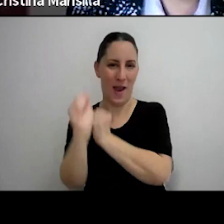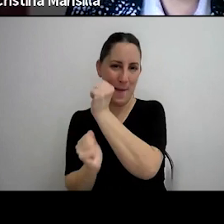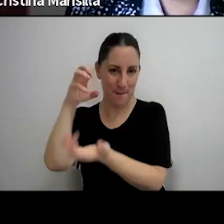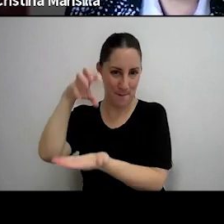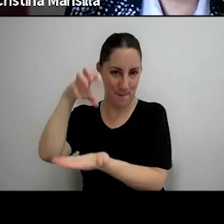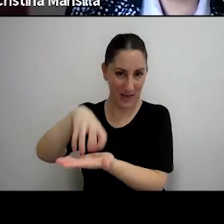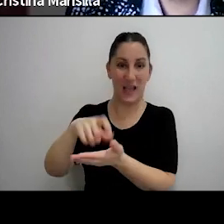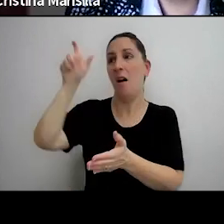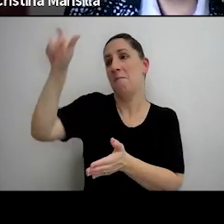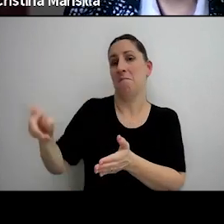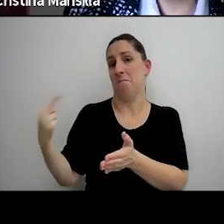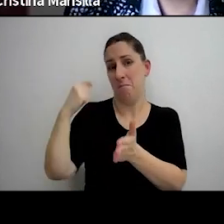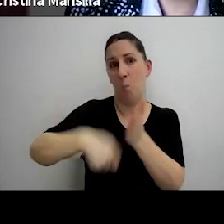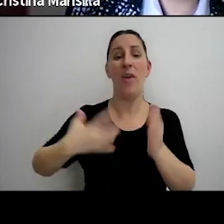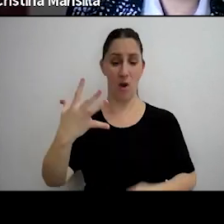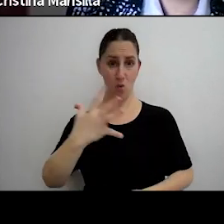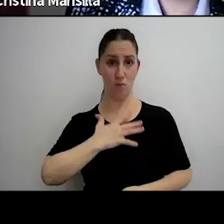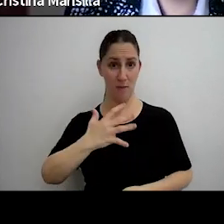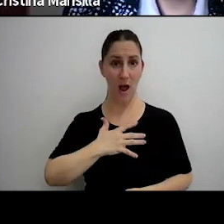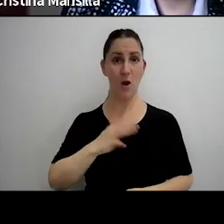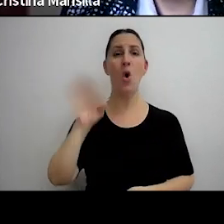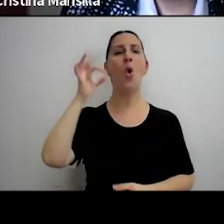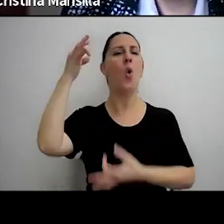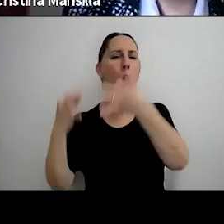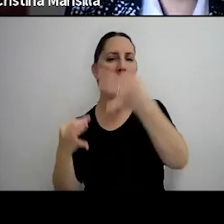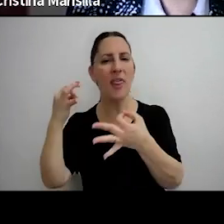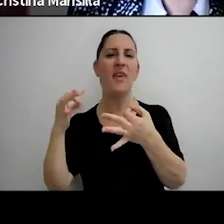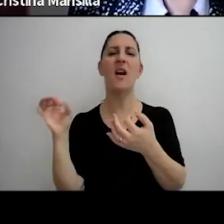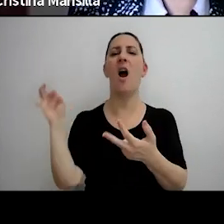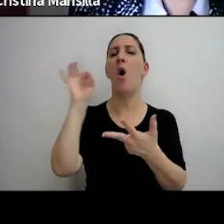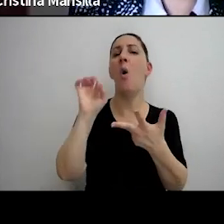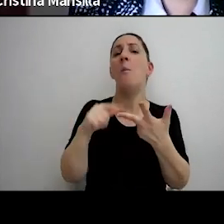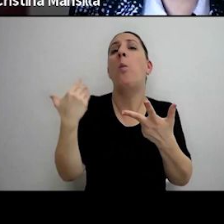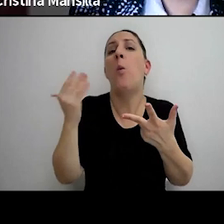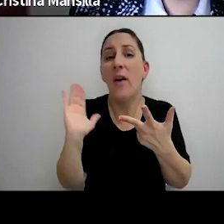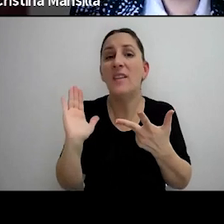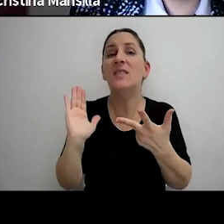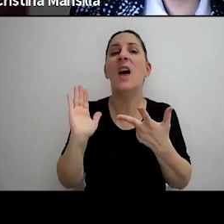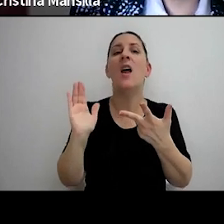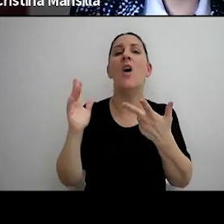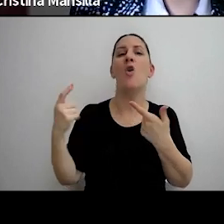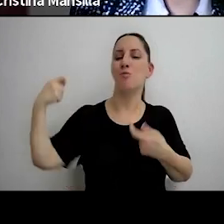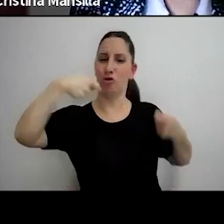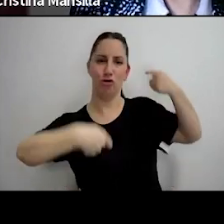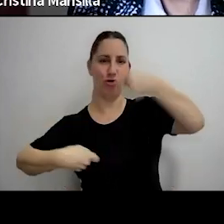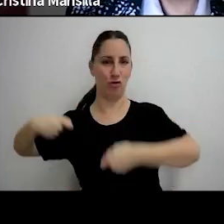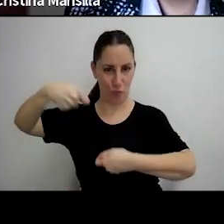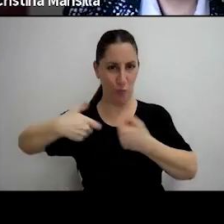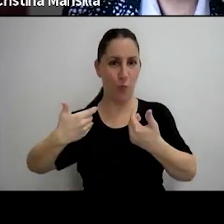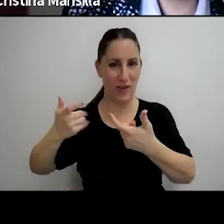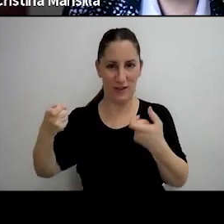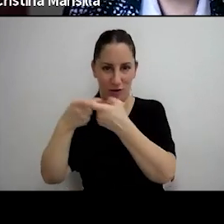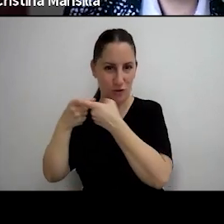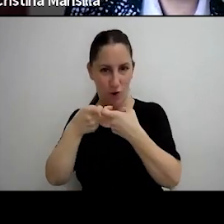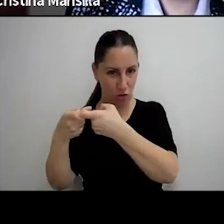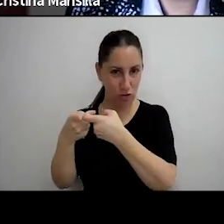empleador puede ser persona humana, persona jurídica, puede llegar a ser hoy una sucesión indivisa. El saldo de